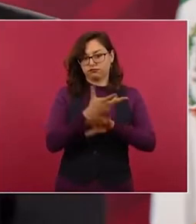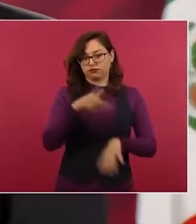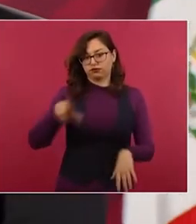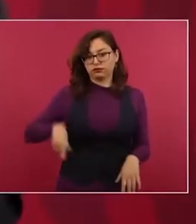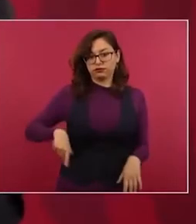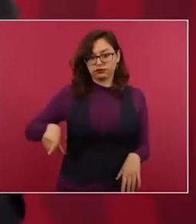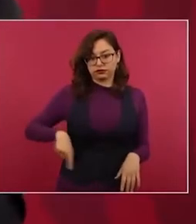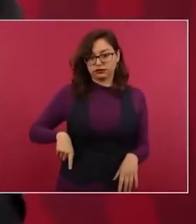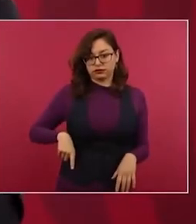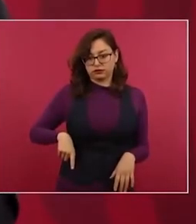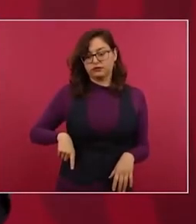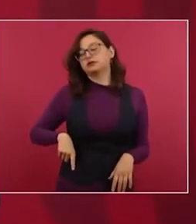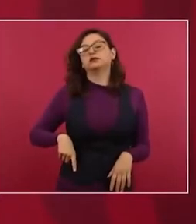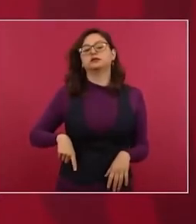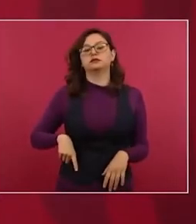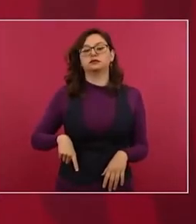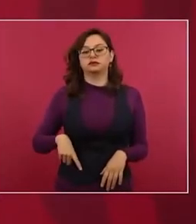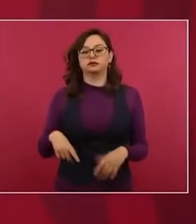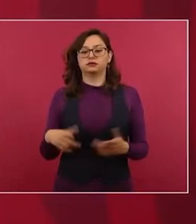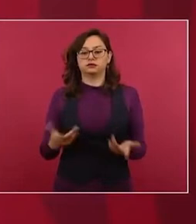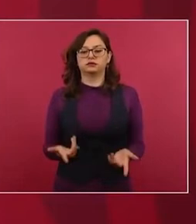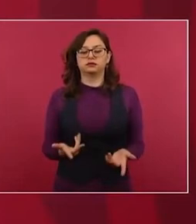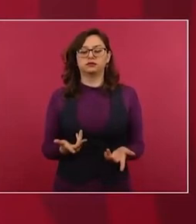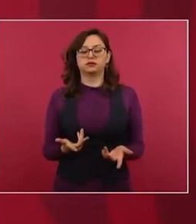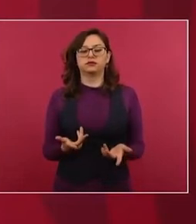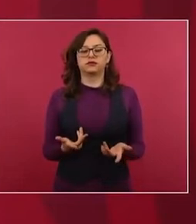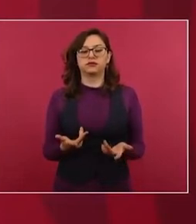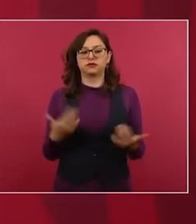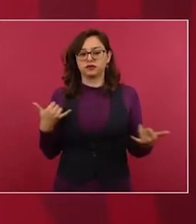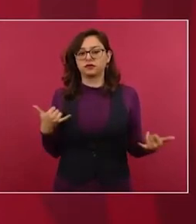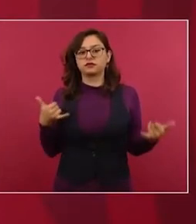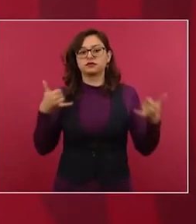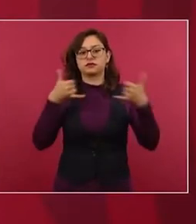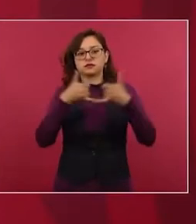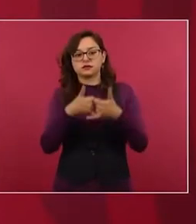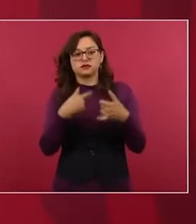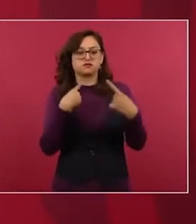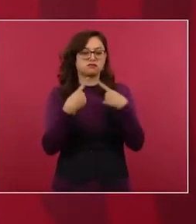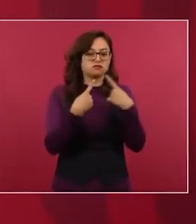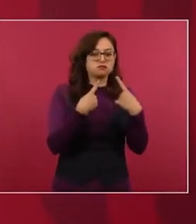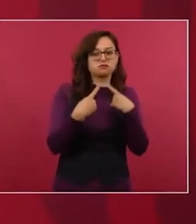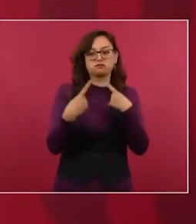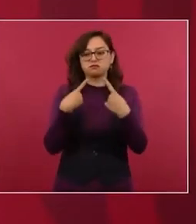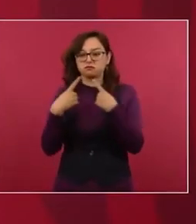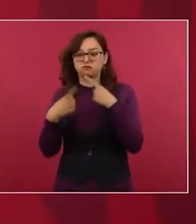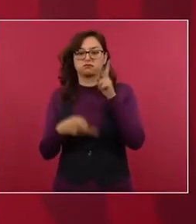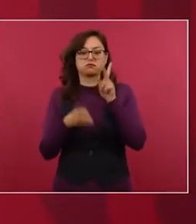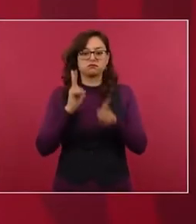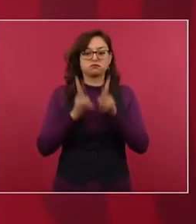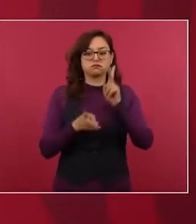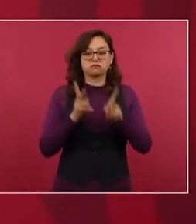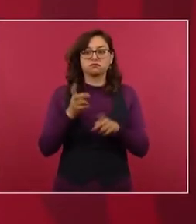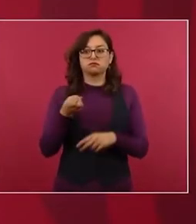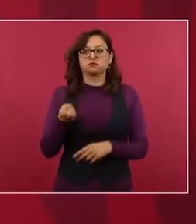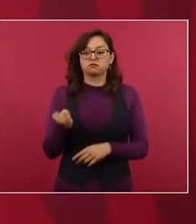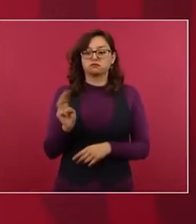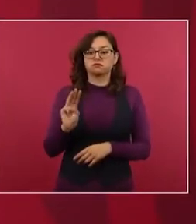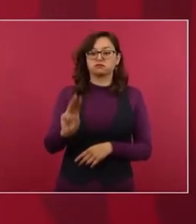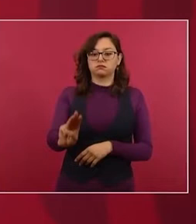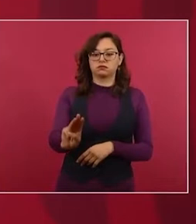que es el jefe del Departamento de Estado. y el miércoles